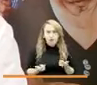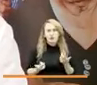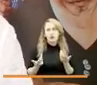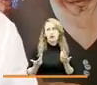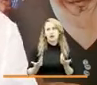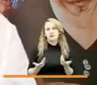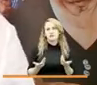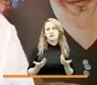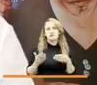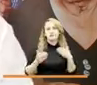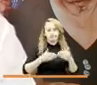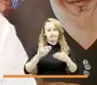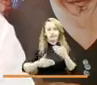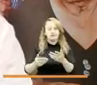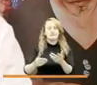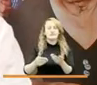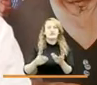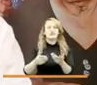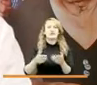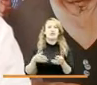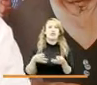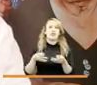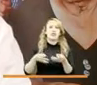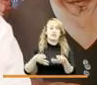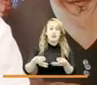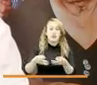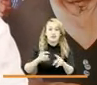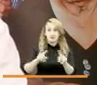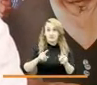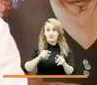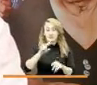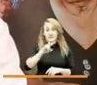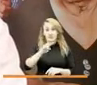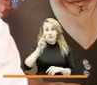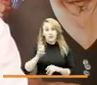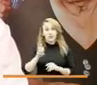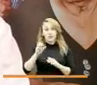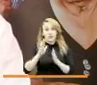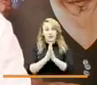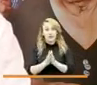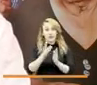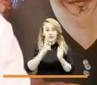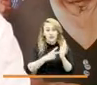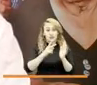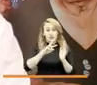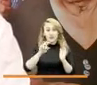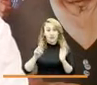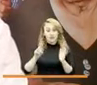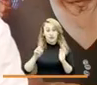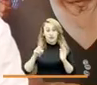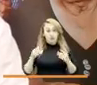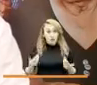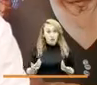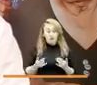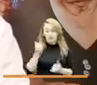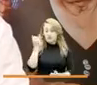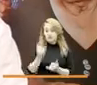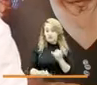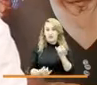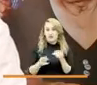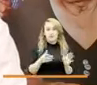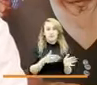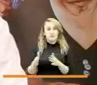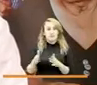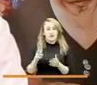los procesos se dilatan un poco pero el 28 de diciembre del 2021 se dio por terminado este plan de